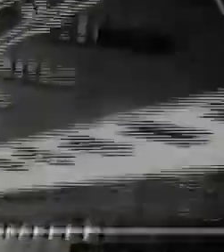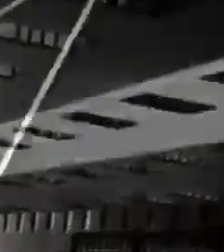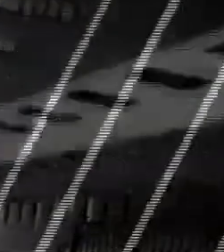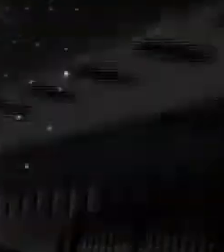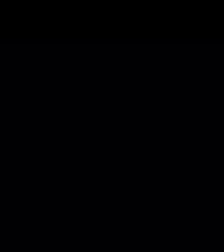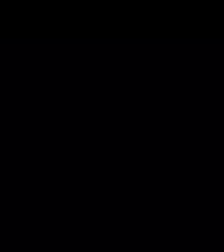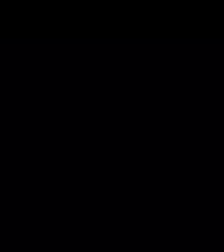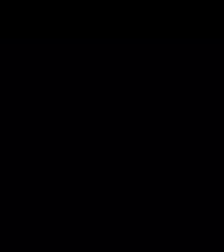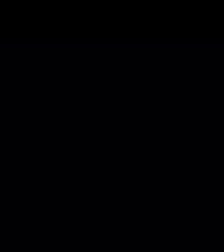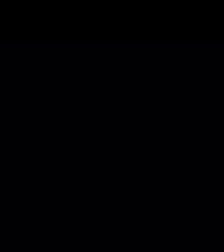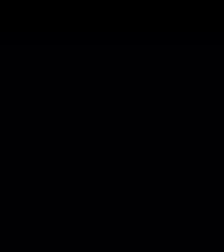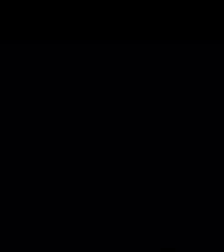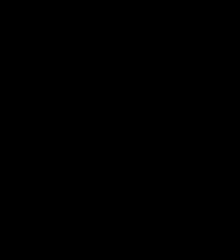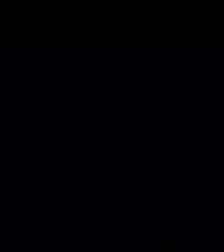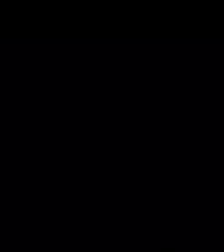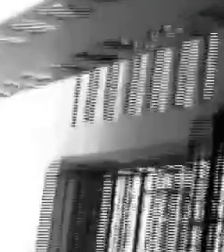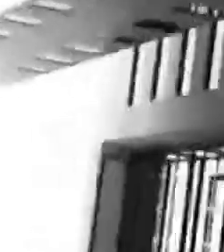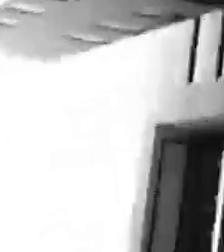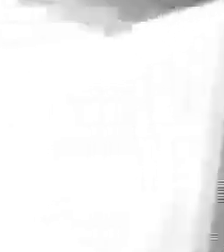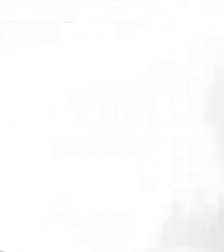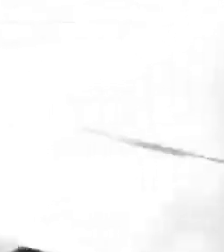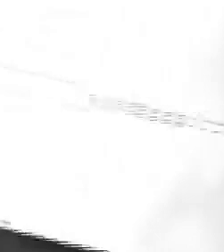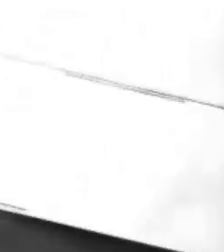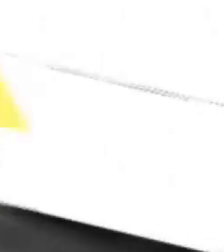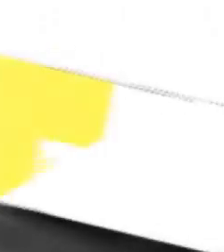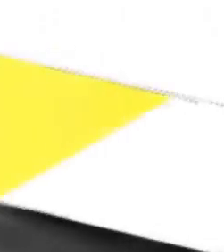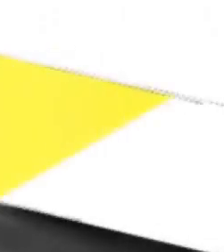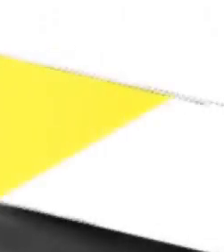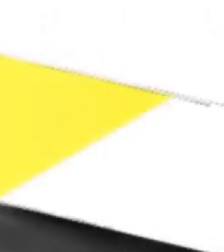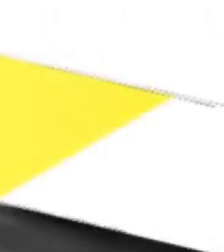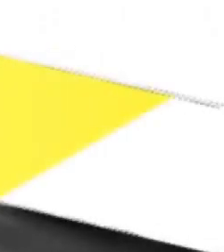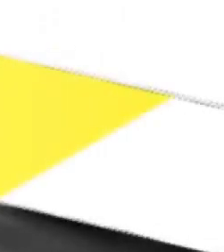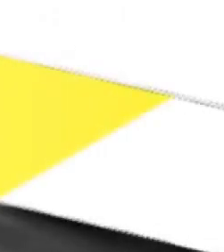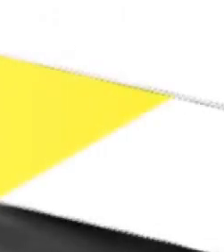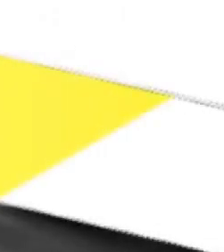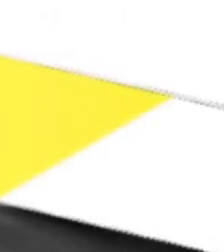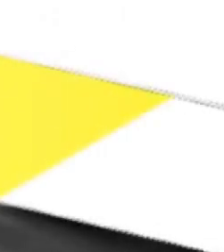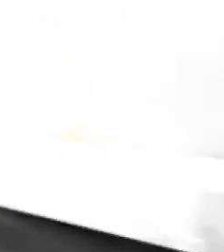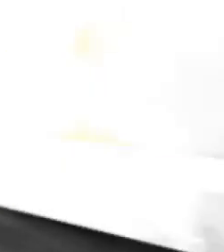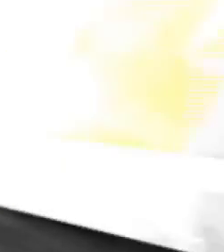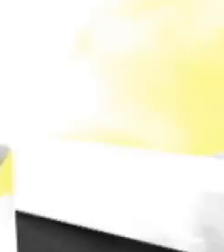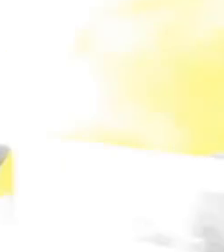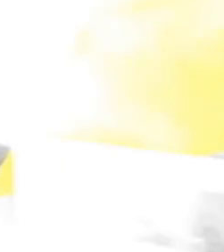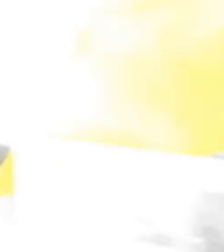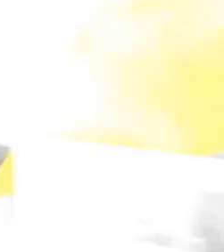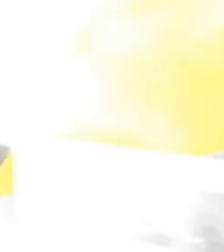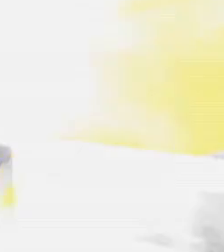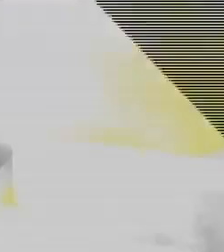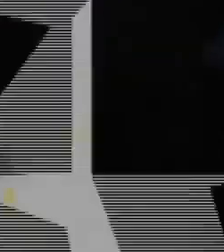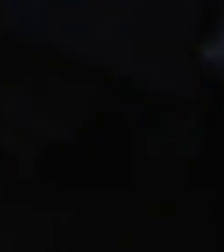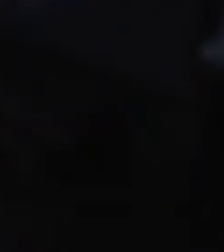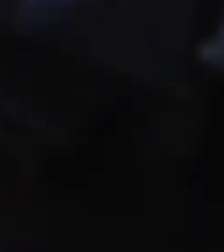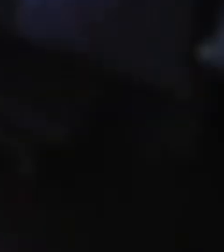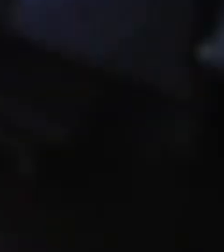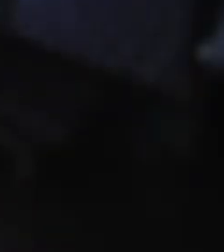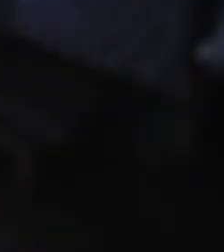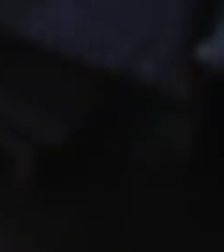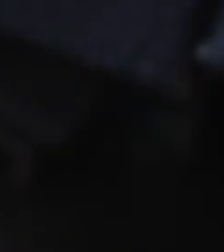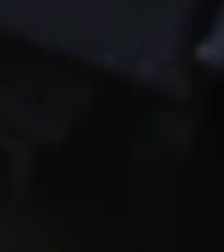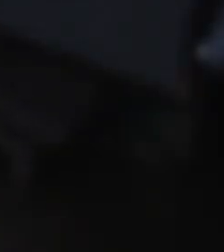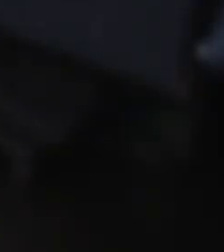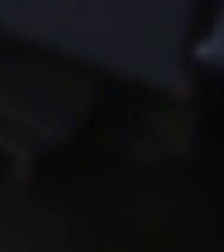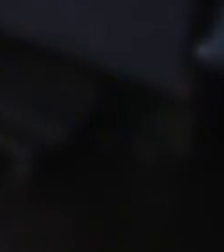El Zoom, de la prestigiosa cadena televisiva RT, los lunes a las 10 de la noche.